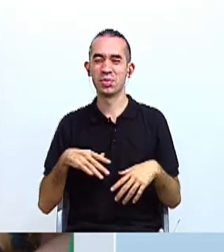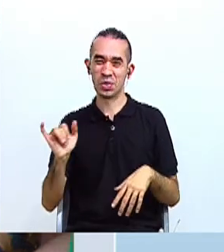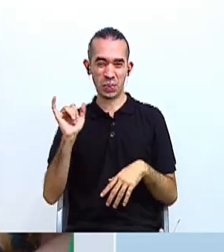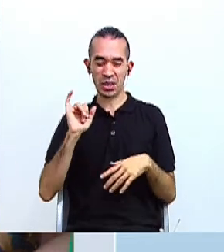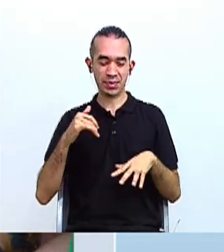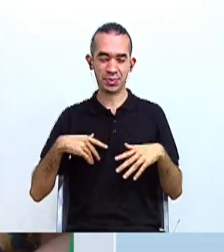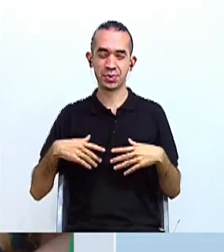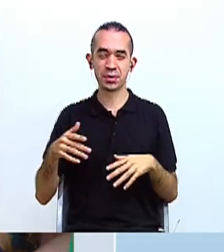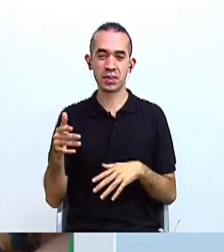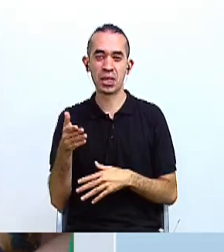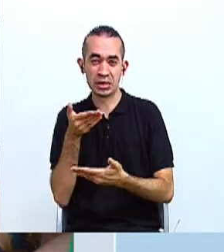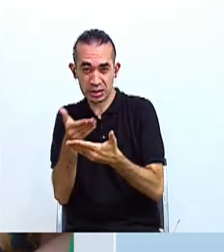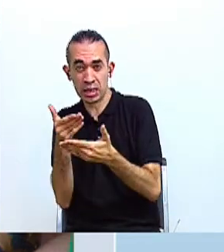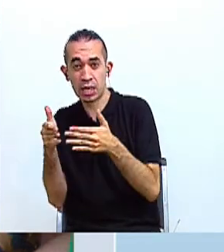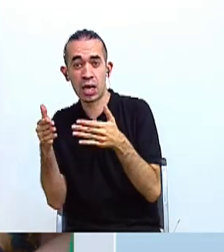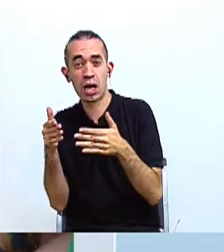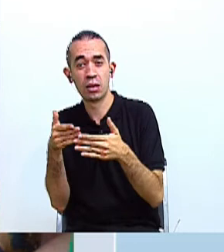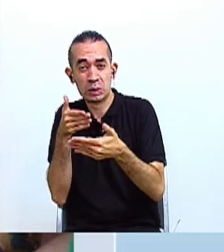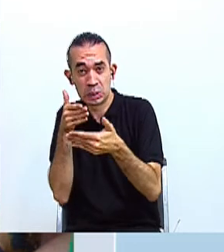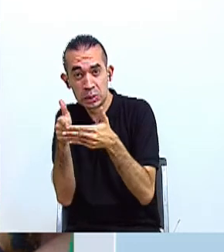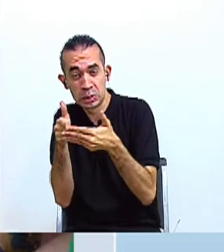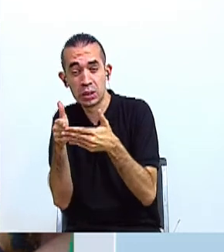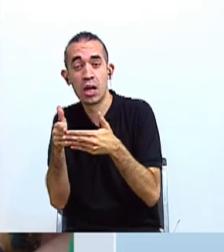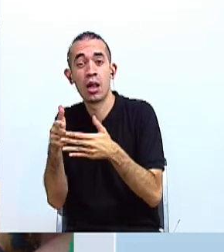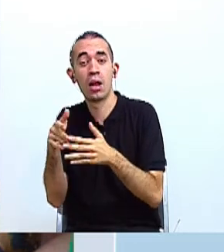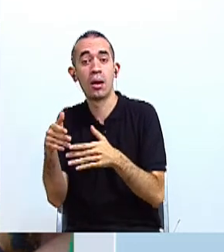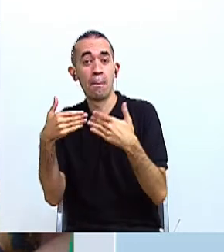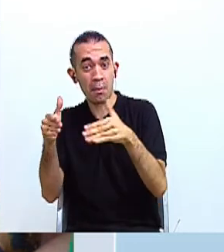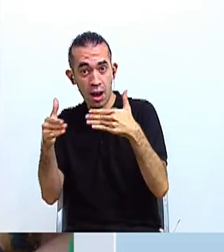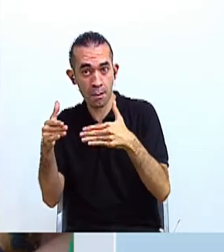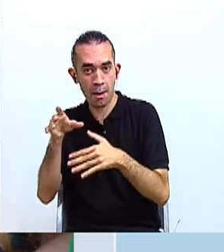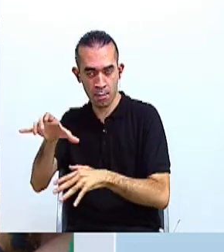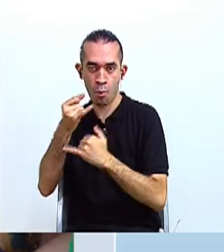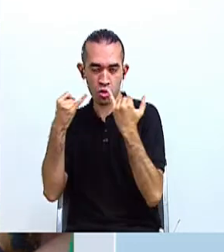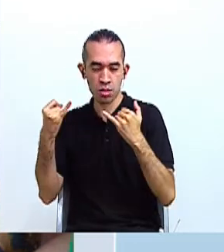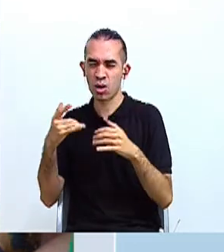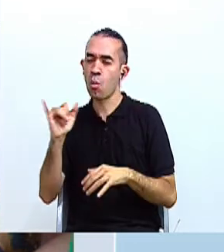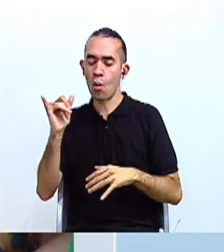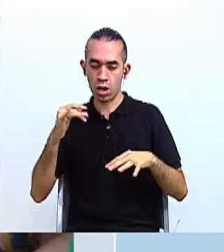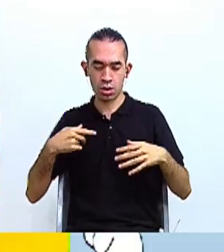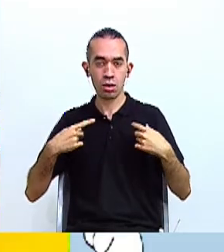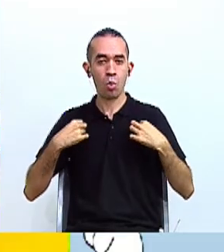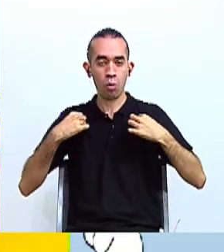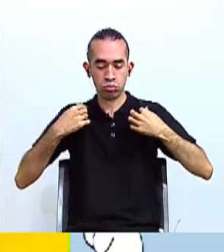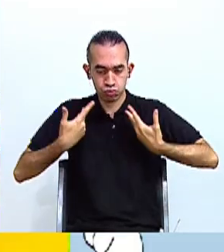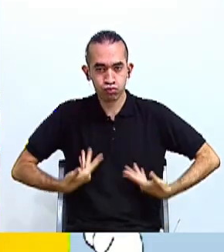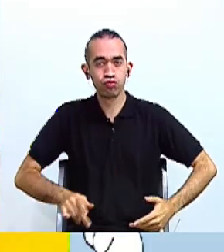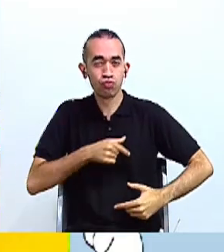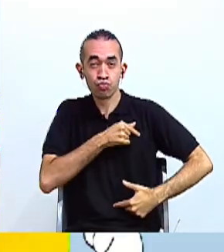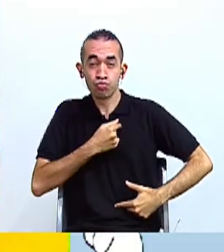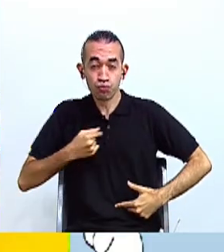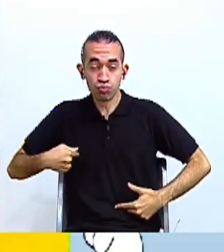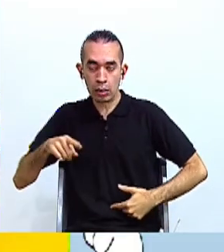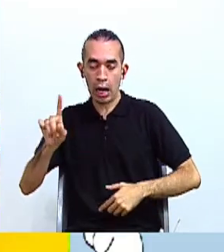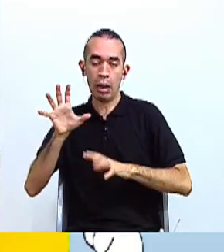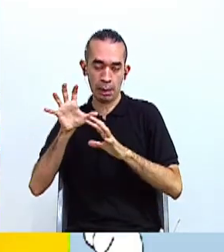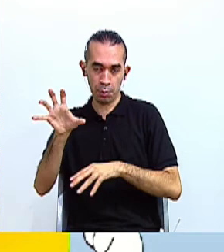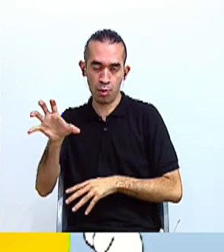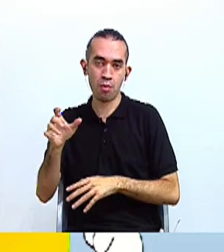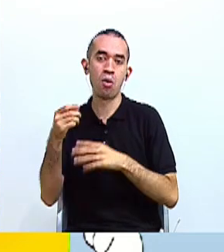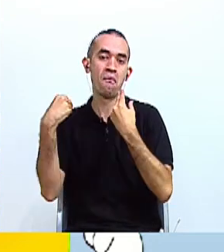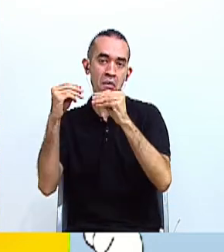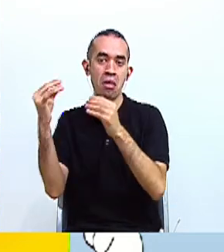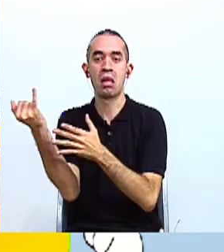Pacífico Sur, importante destacar cómo conservan su idioma y la venta de artesanías. Muy bien,